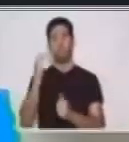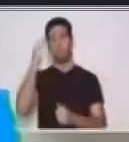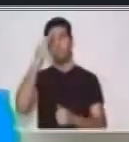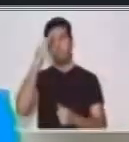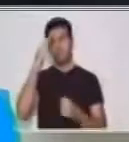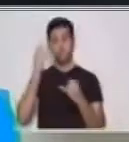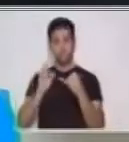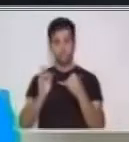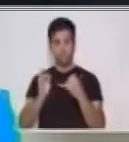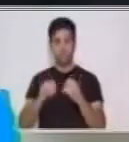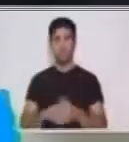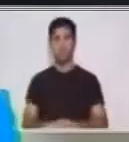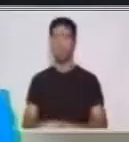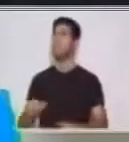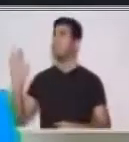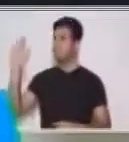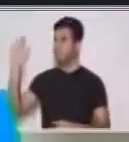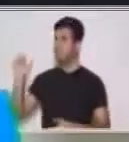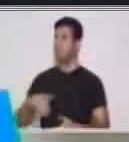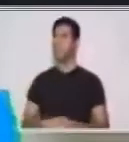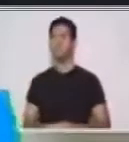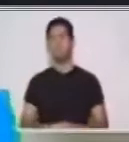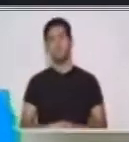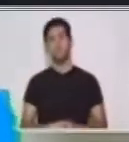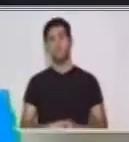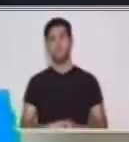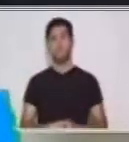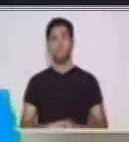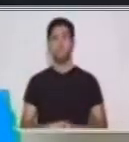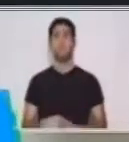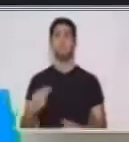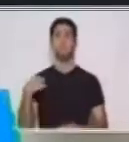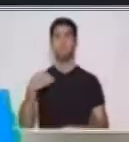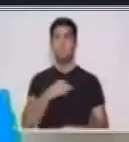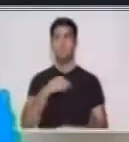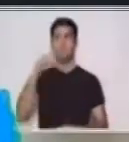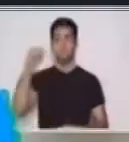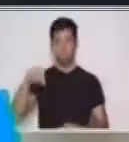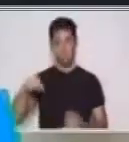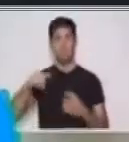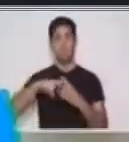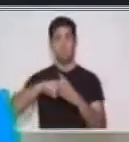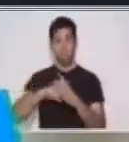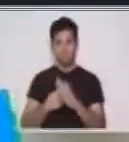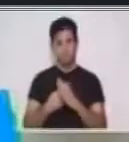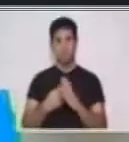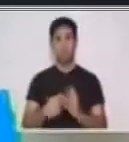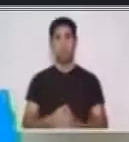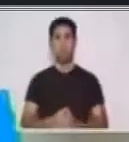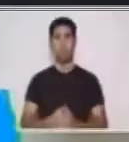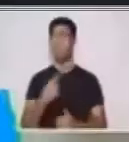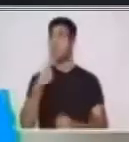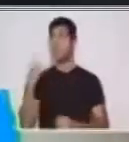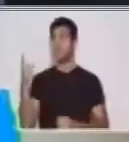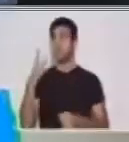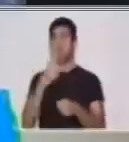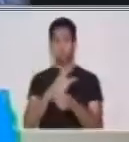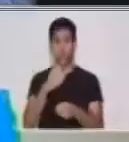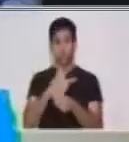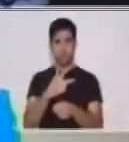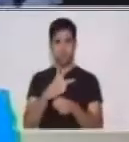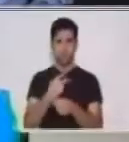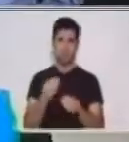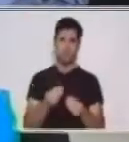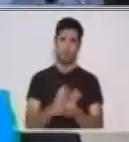el compañero Pablo, gusto de saludarlo, y vamos a empezar con la clase el día de hoy. Guatemala es un país de